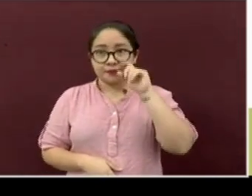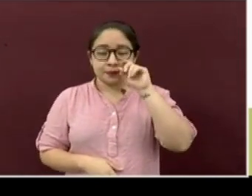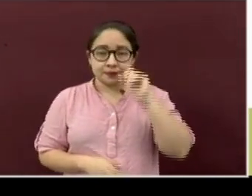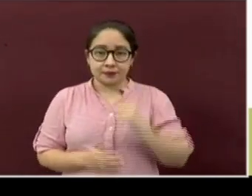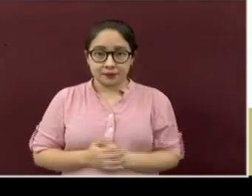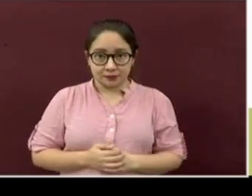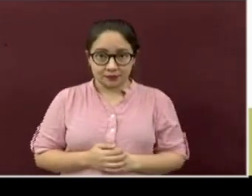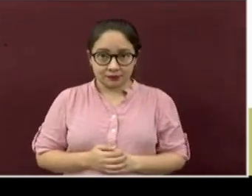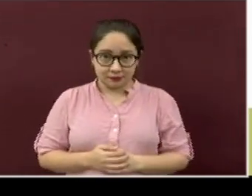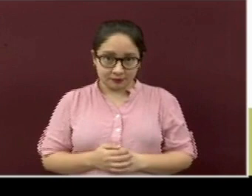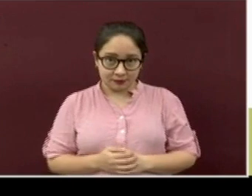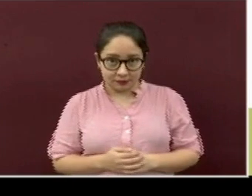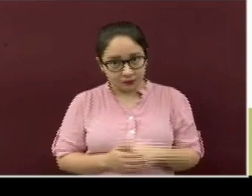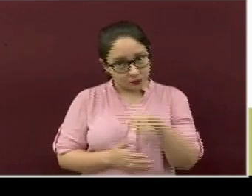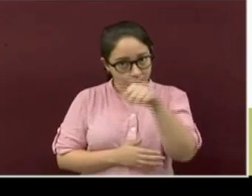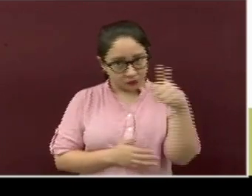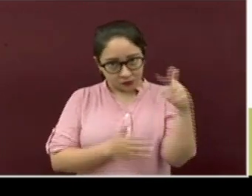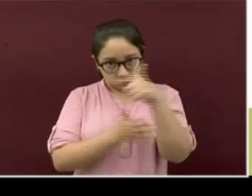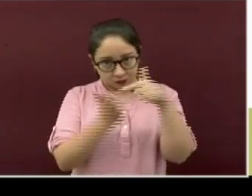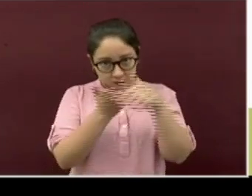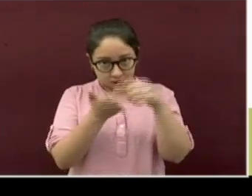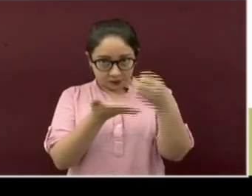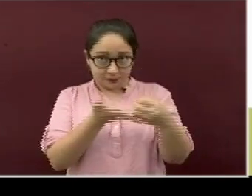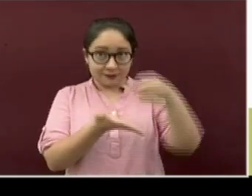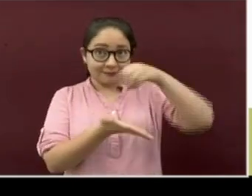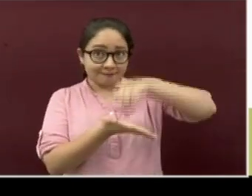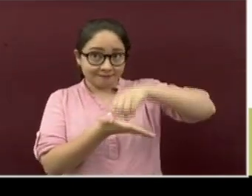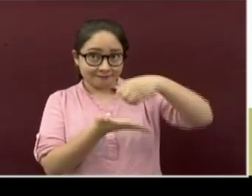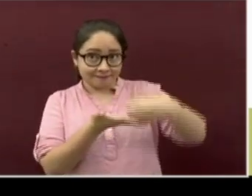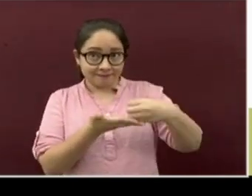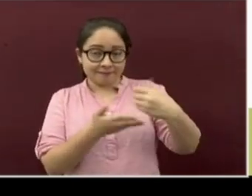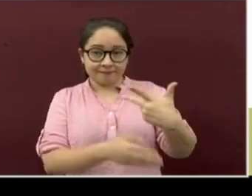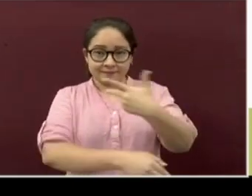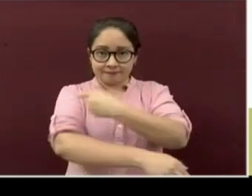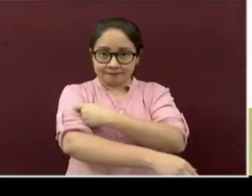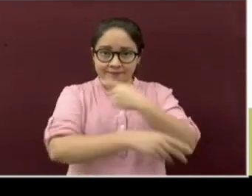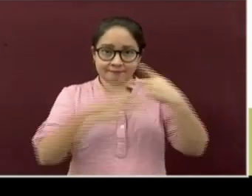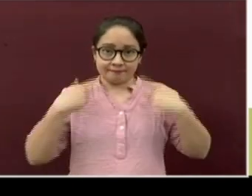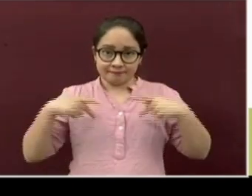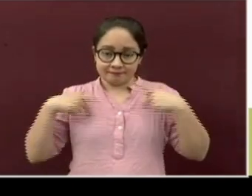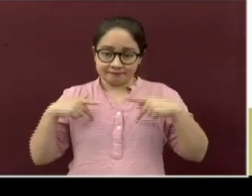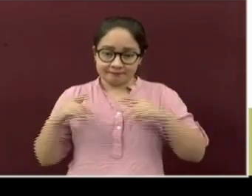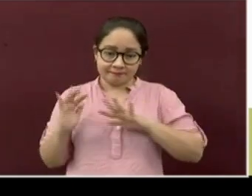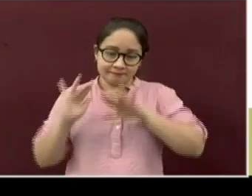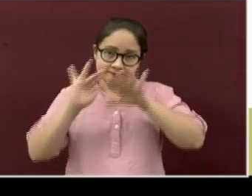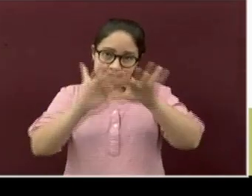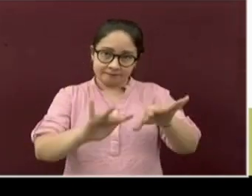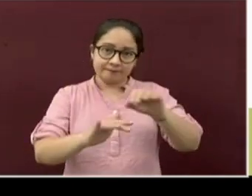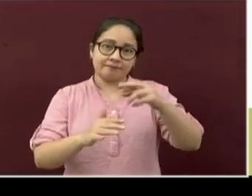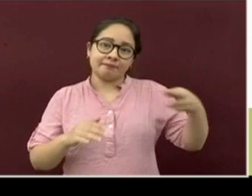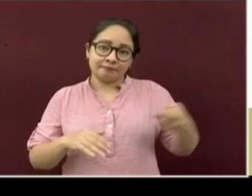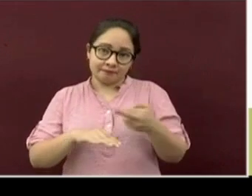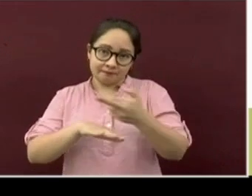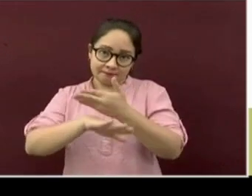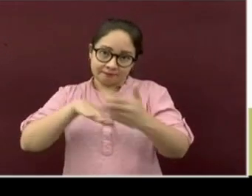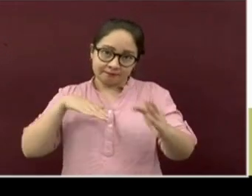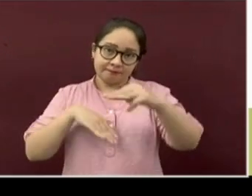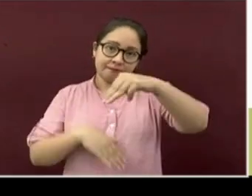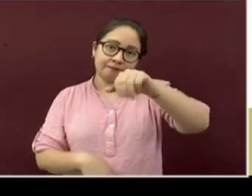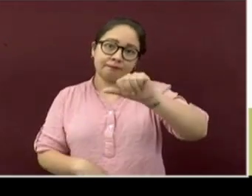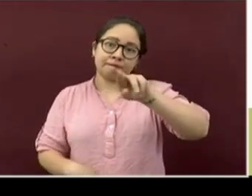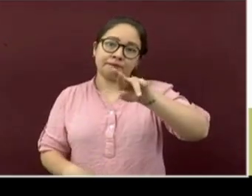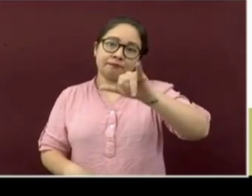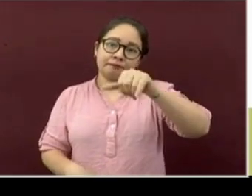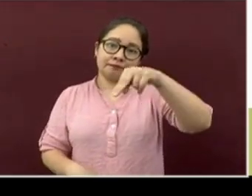Para la macro sede de Orizaba recibirá su inoculación los habitantes de Río Blanco, Mariano Escobedo